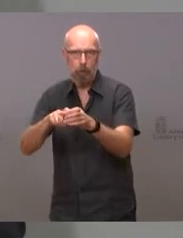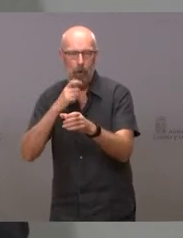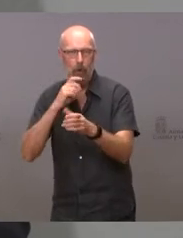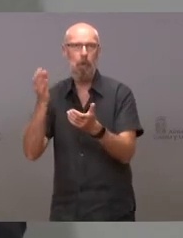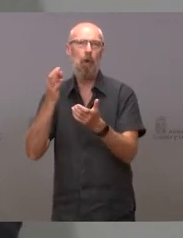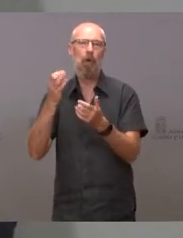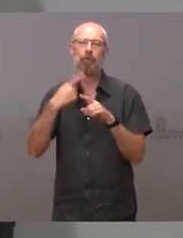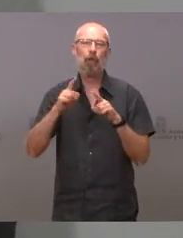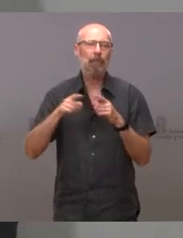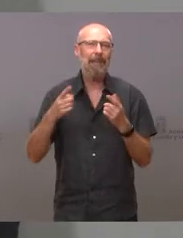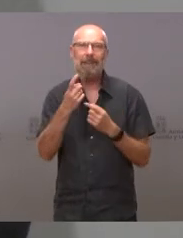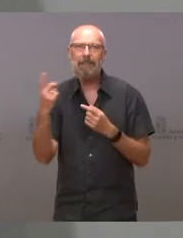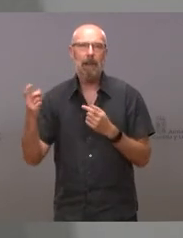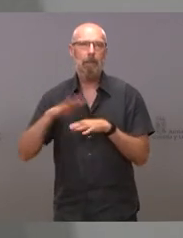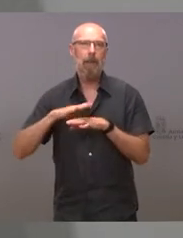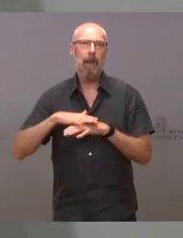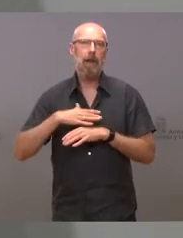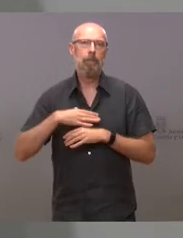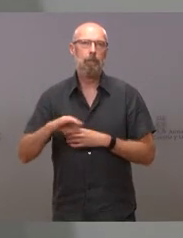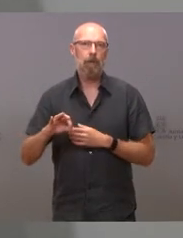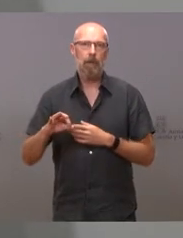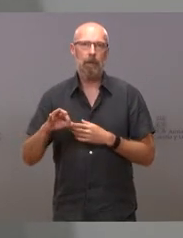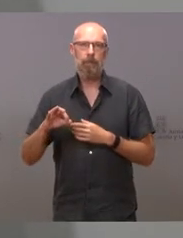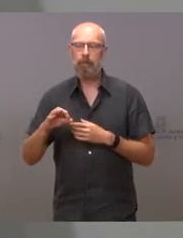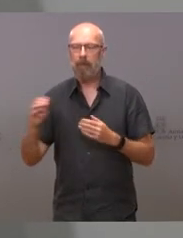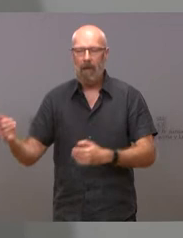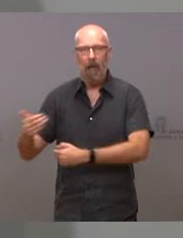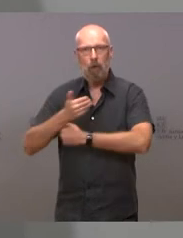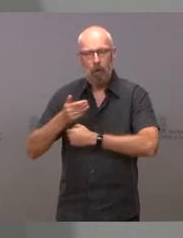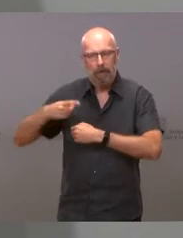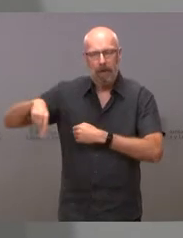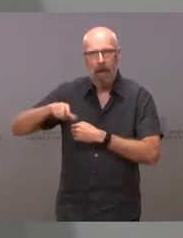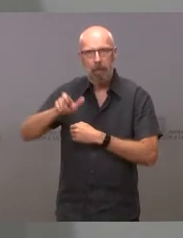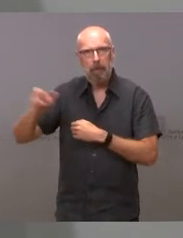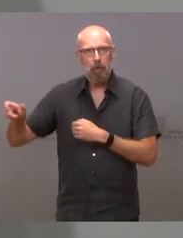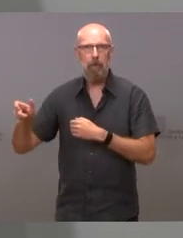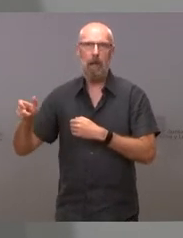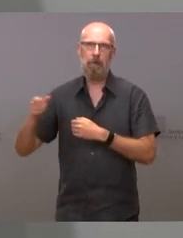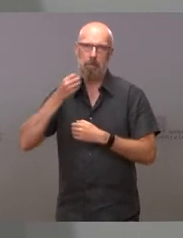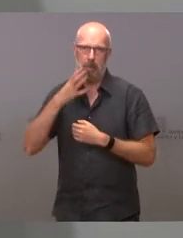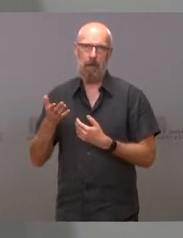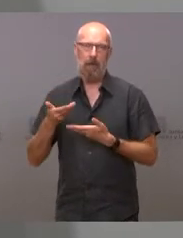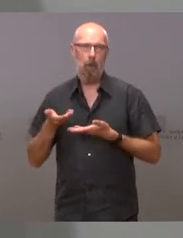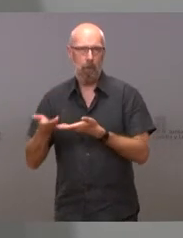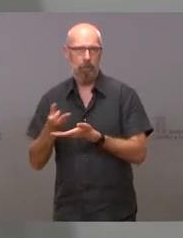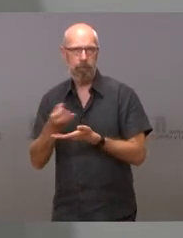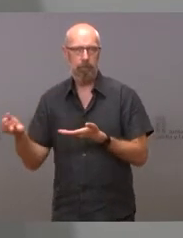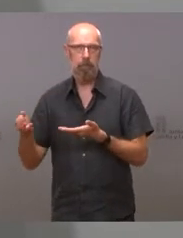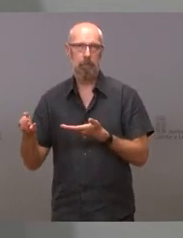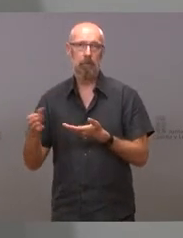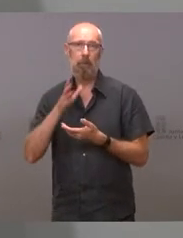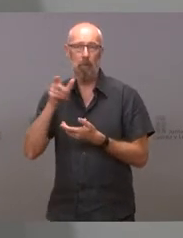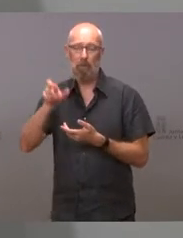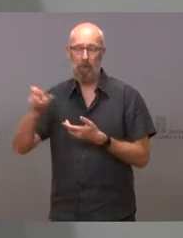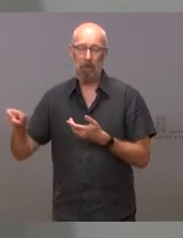necesarias para acoger como corresponde a estas personas. Muchas de ellas han colaborado con